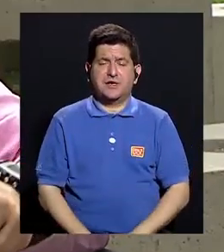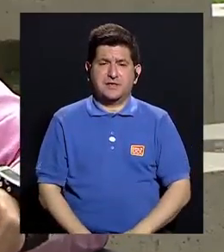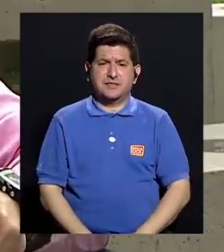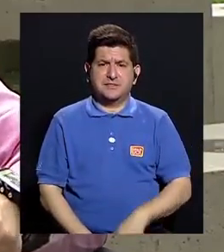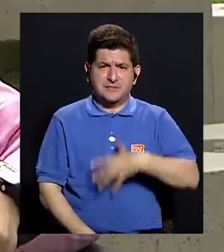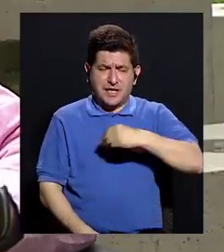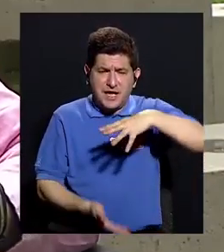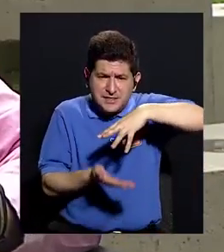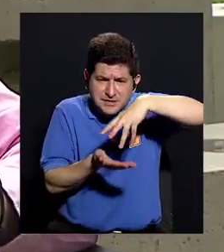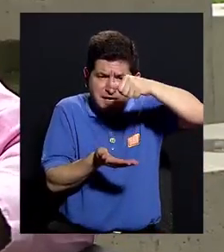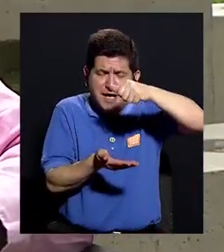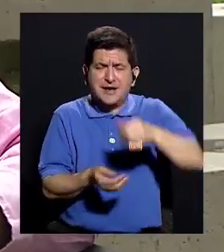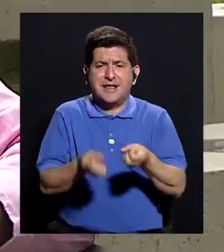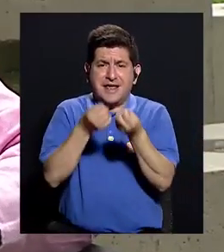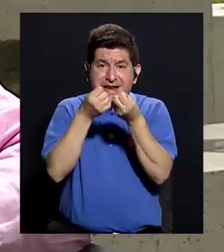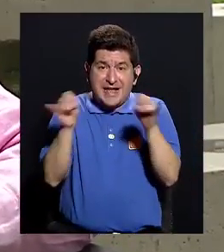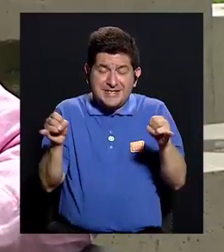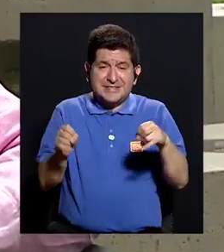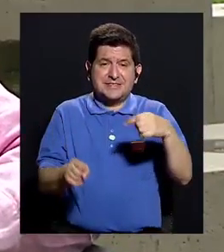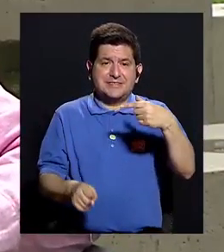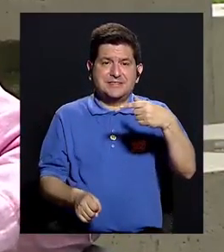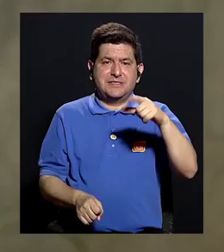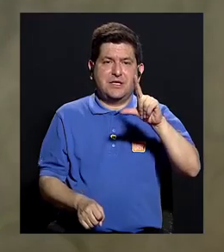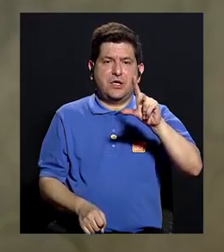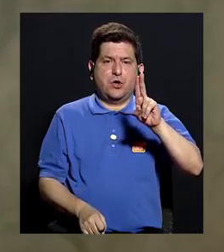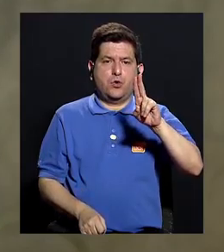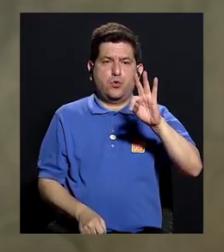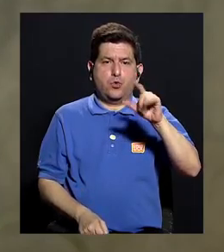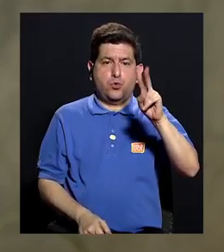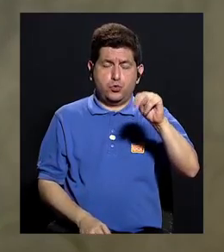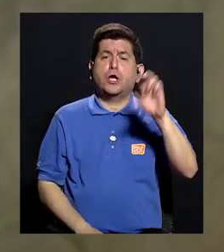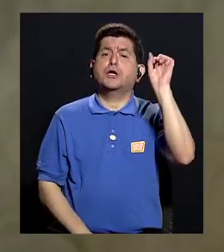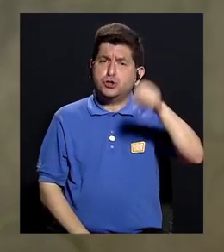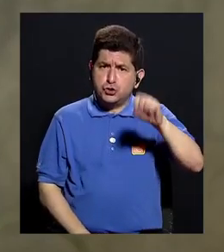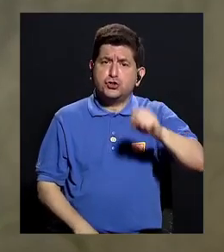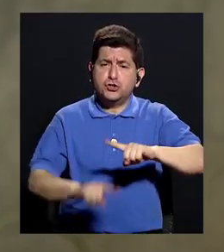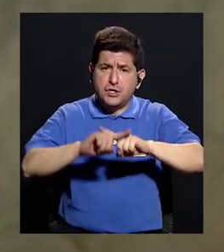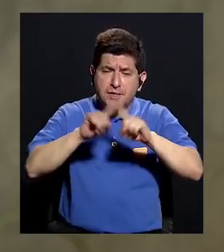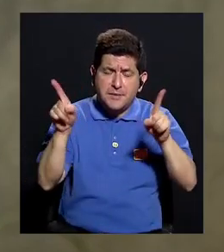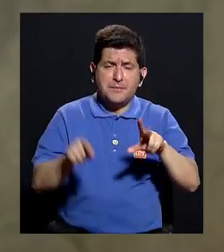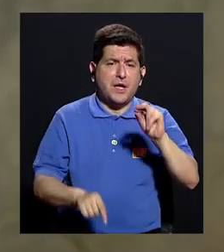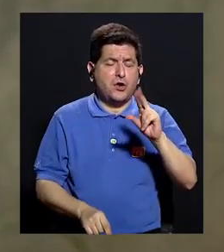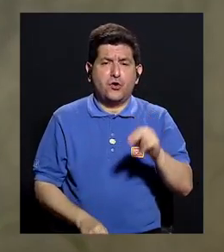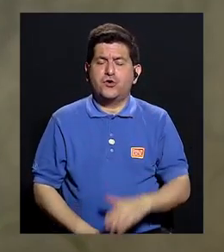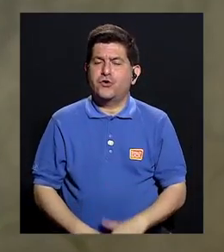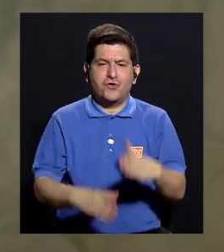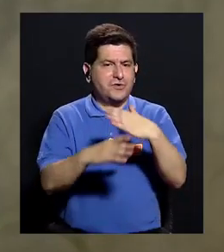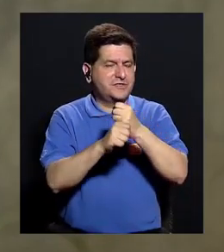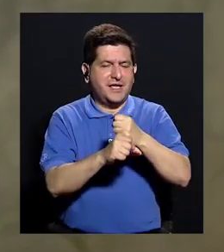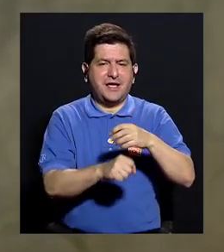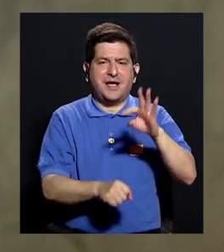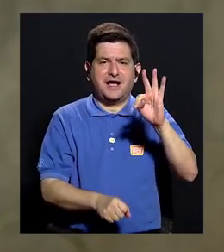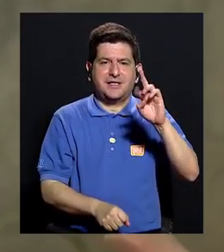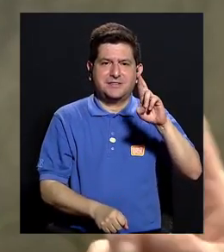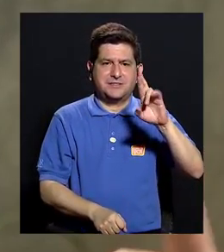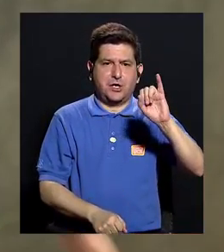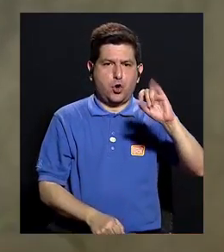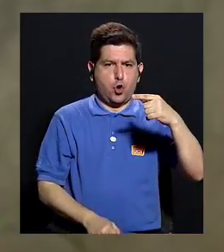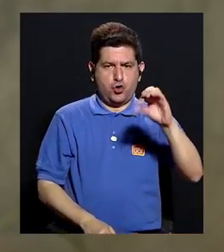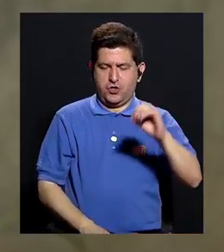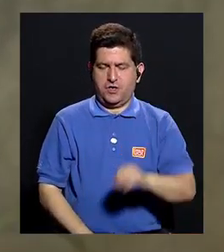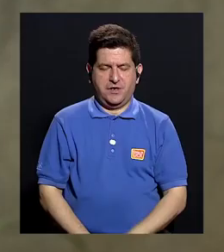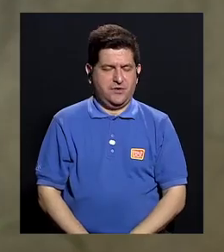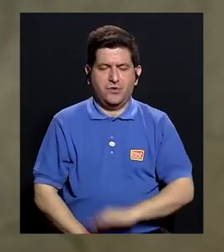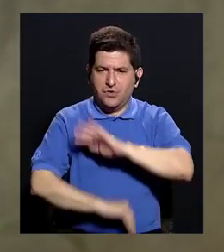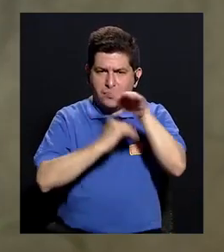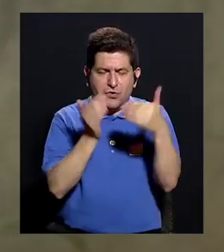sin gluten o existe? Claro que sí, como les decía, pueden saber harinas, pero no son hechas a base de trigo. No son de